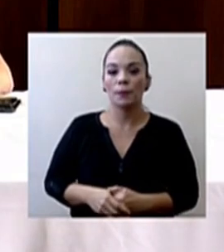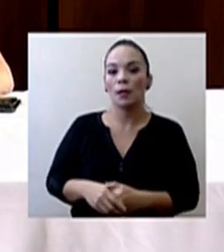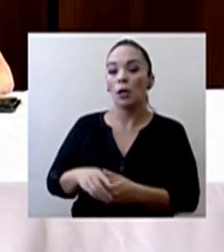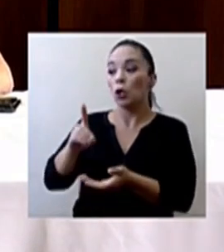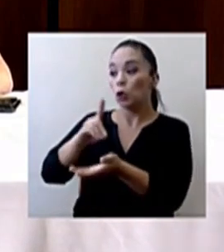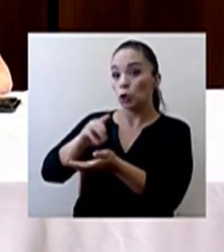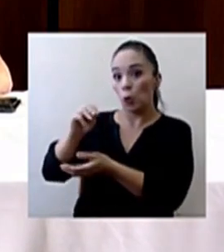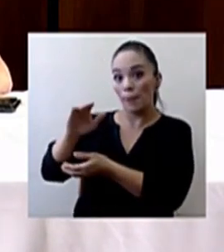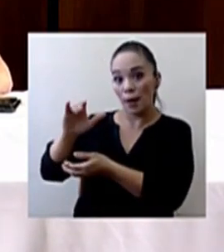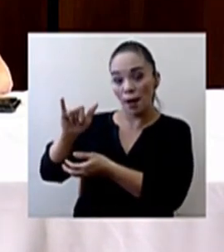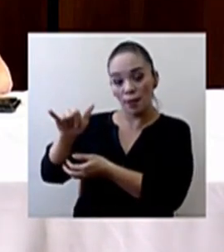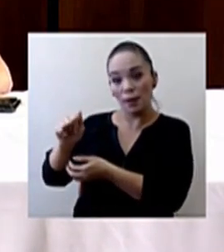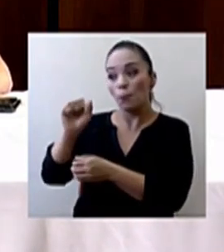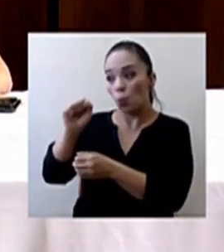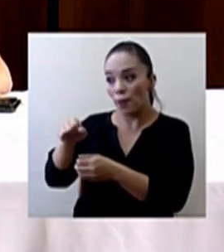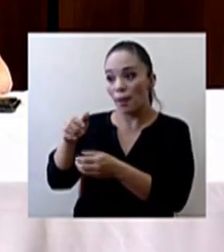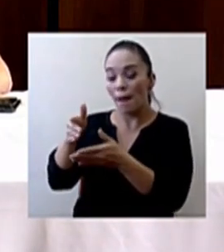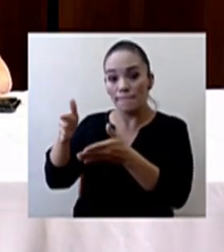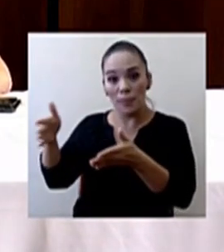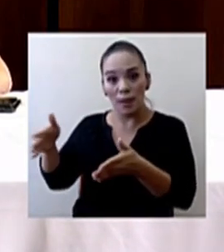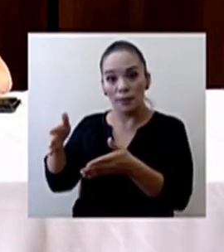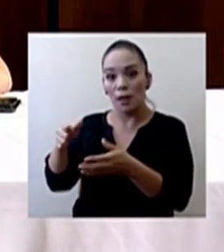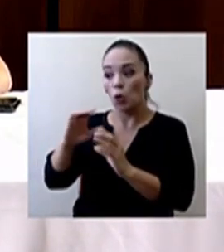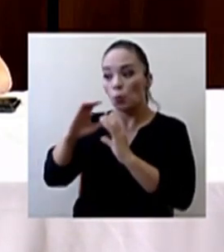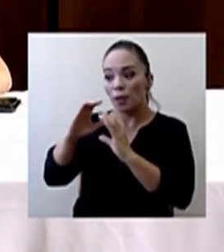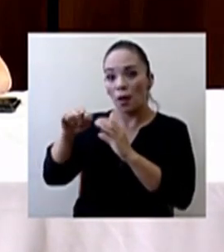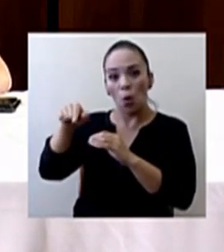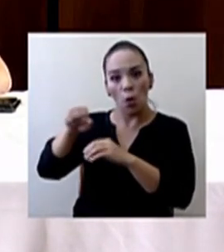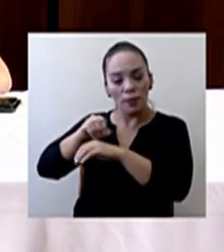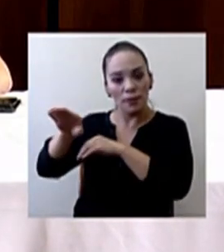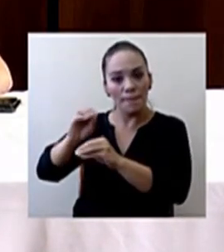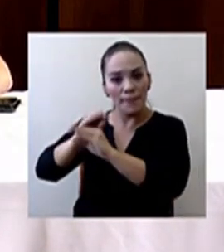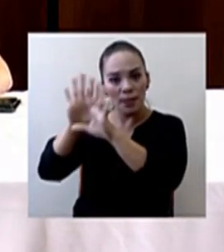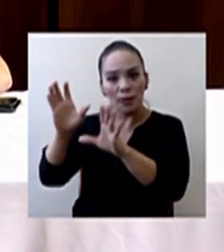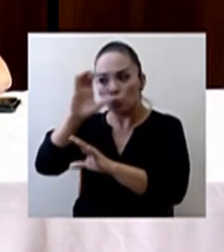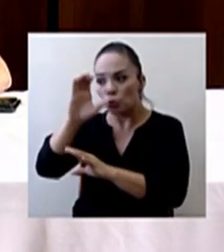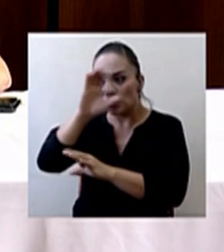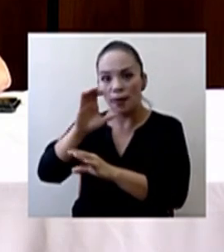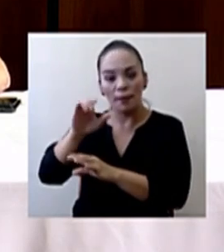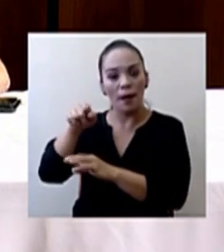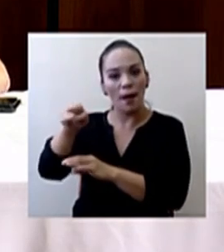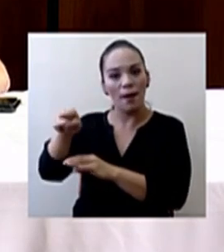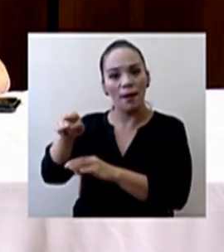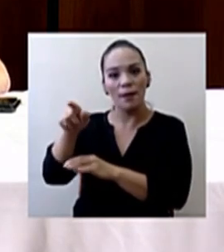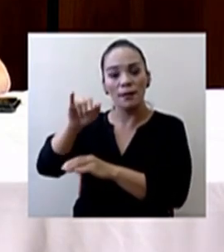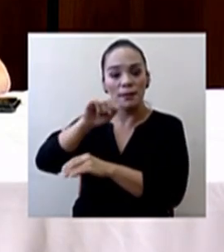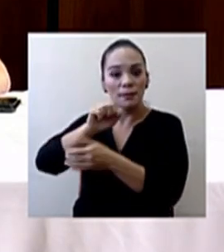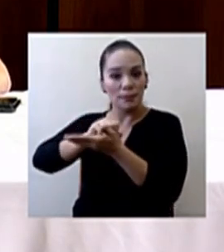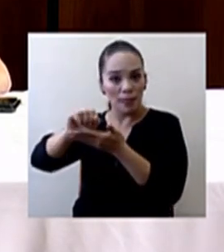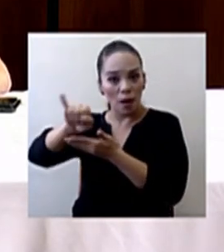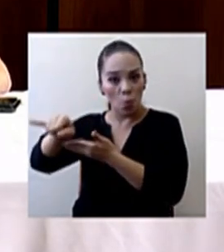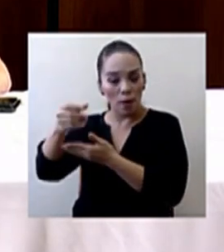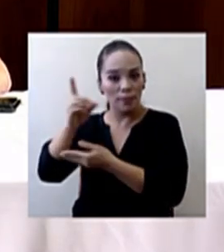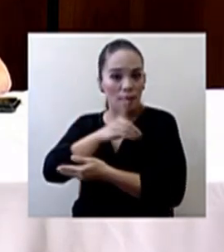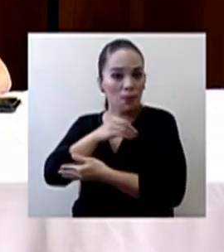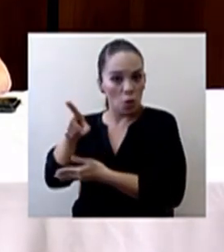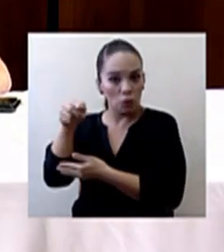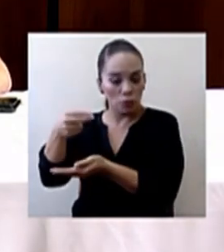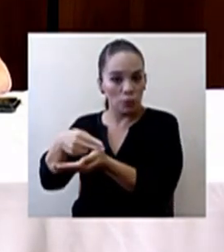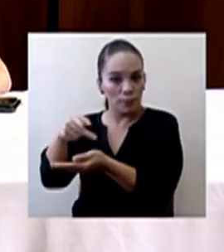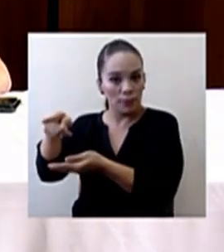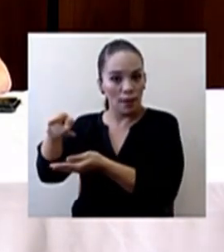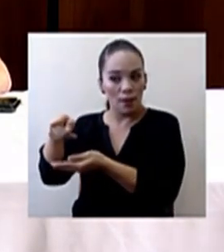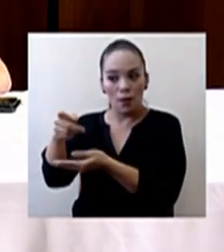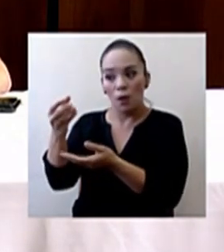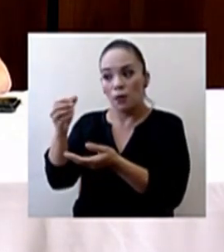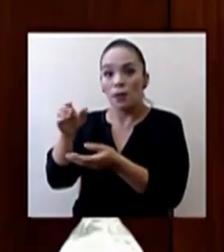consultan si podemos ampliar sobre el comunicado enviado en la mañana sobre la búsqueda activa que iniciará en el San Juan de Dios y si esto se ampliaría